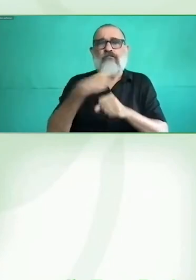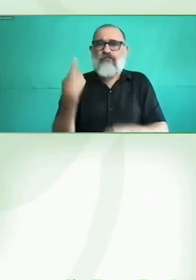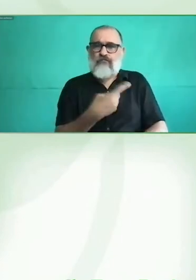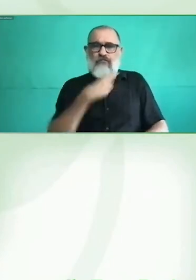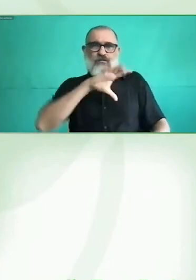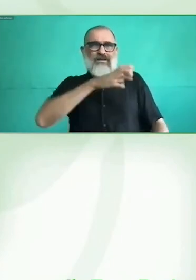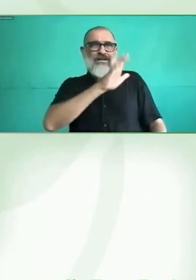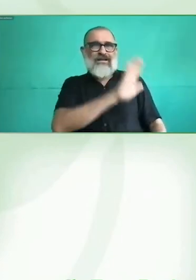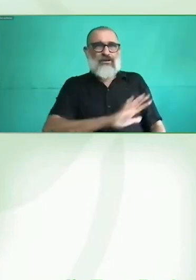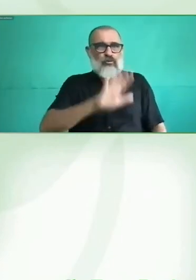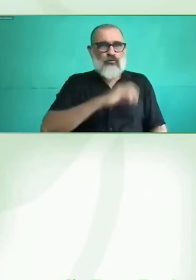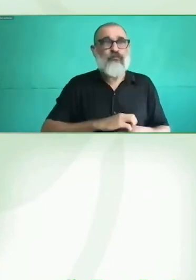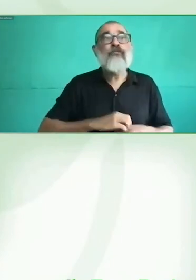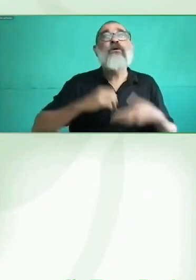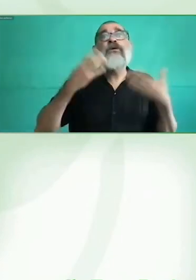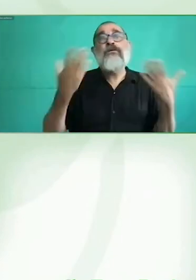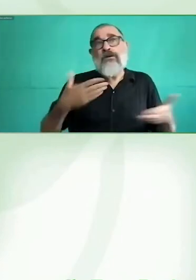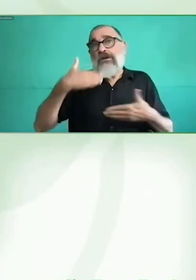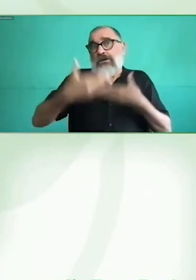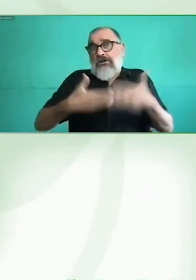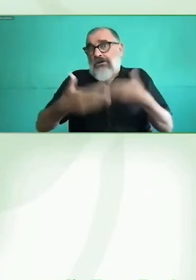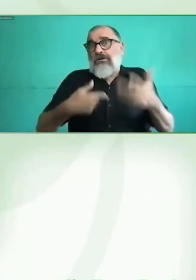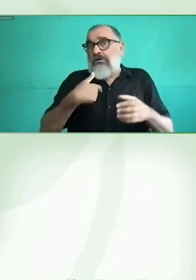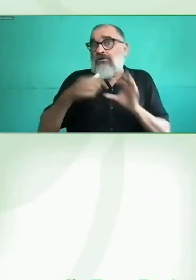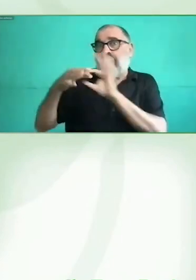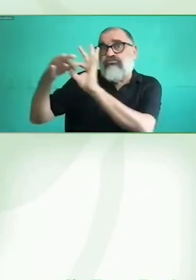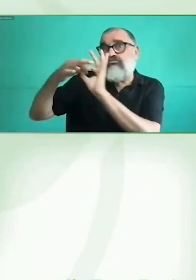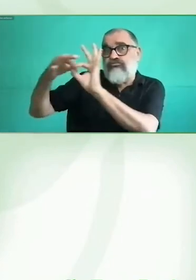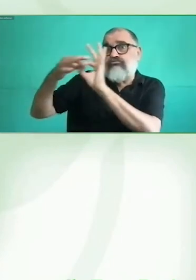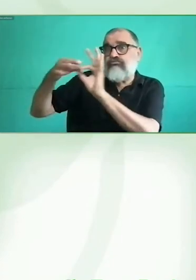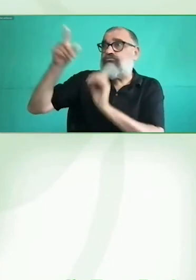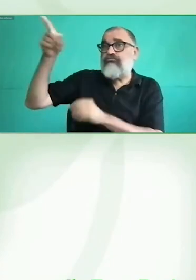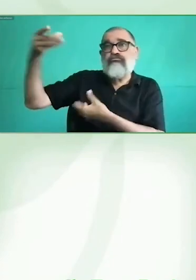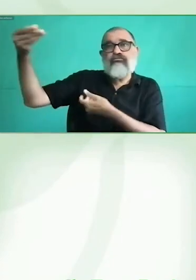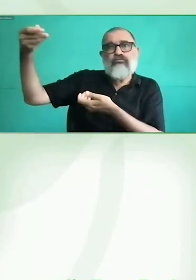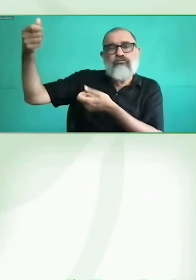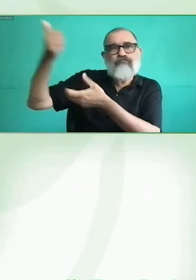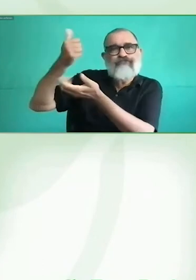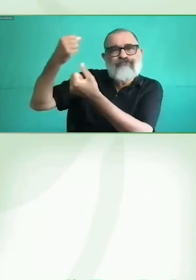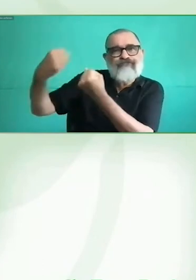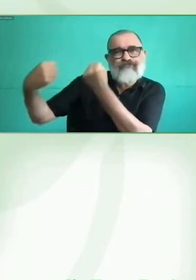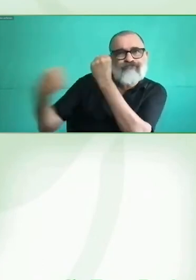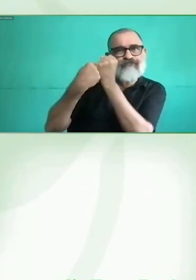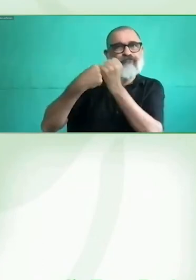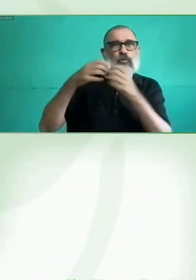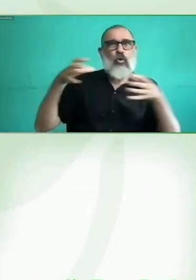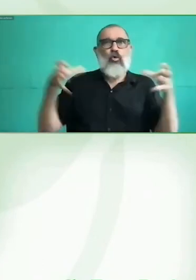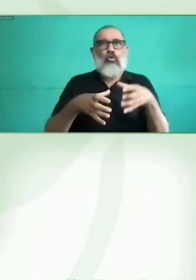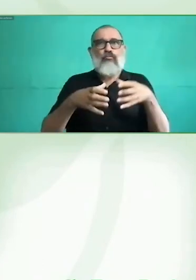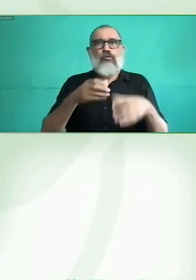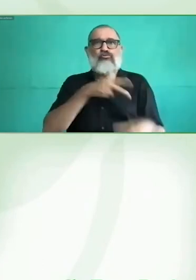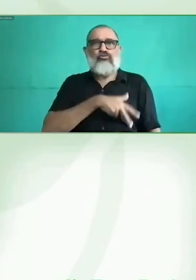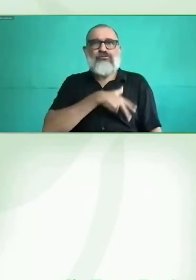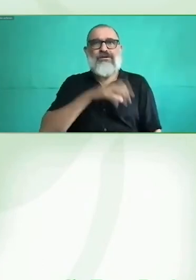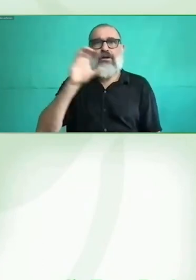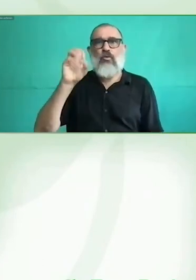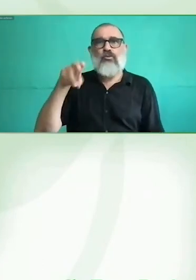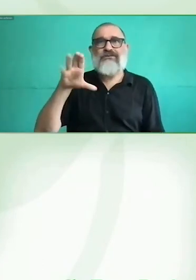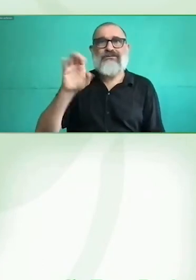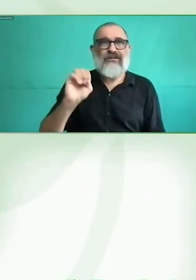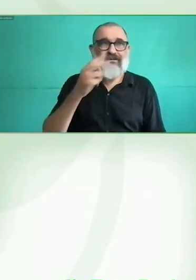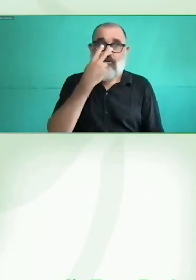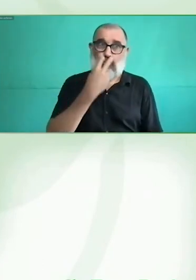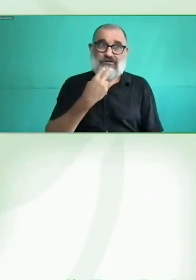costó. Pero desde el año pasado, desde nuestra conferencia 2022, que fue sobre accesibilidad, que